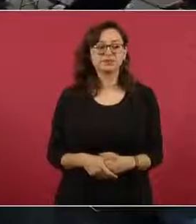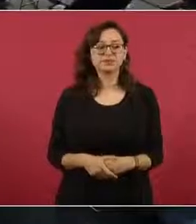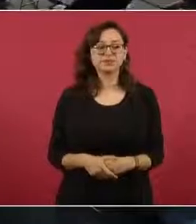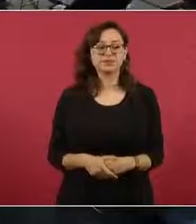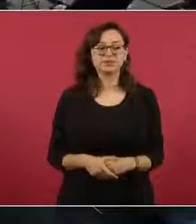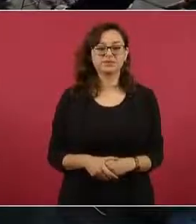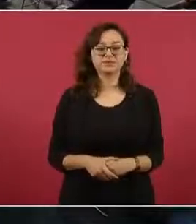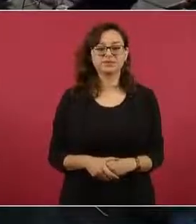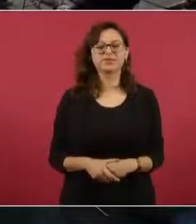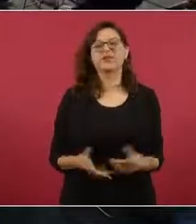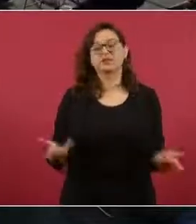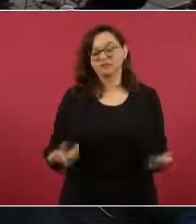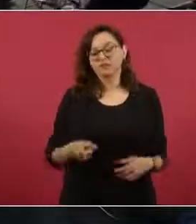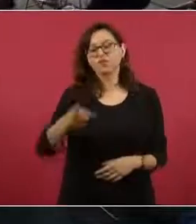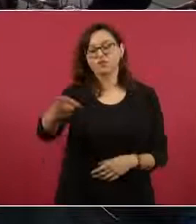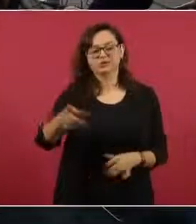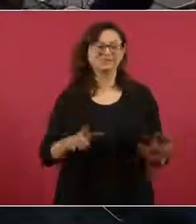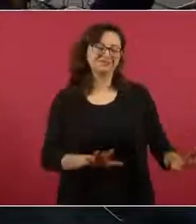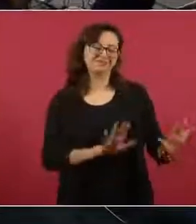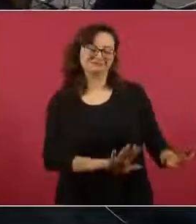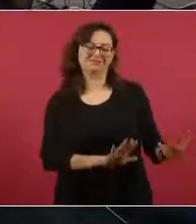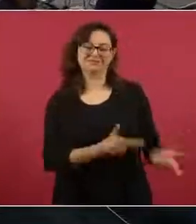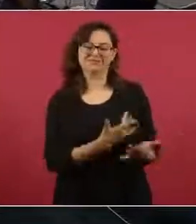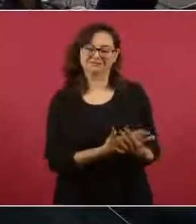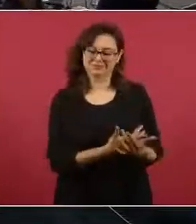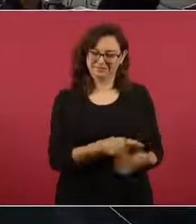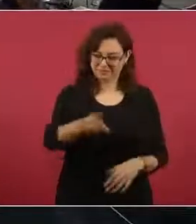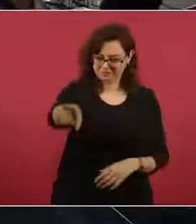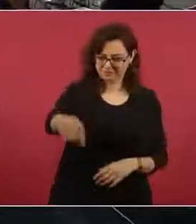A ver, pues tú de una vez, espérense, espérense, espérense, espérense,